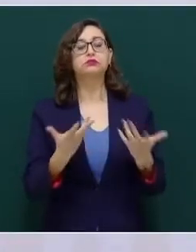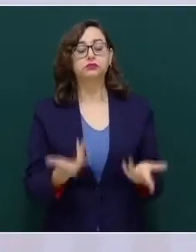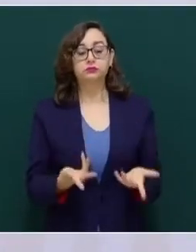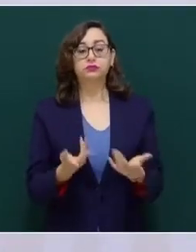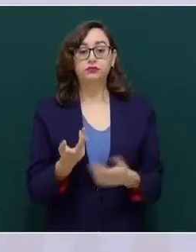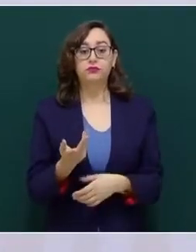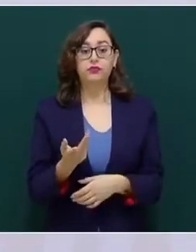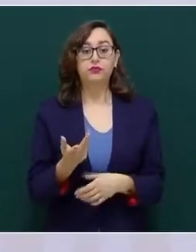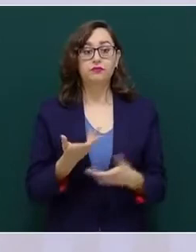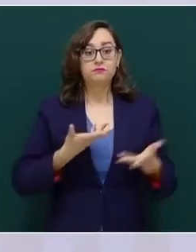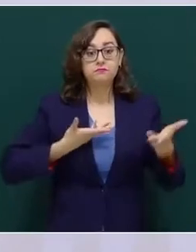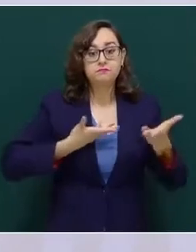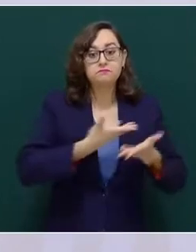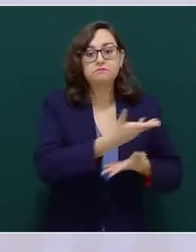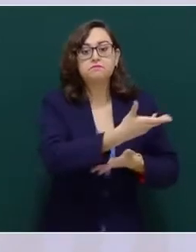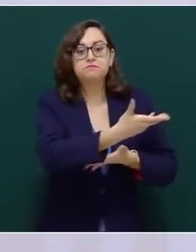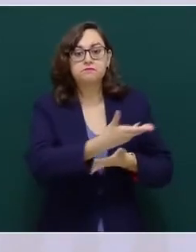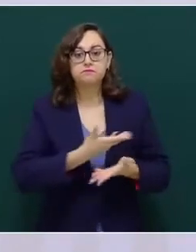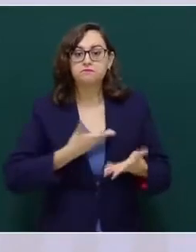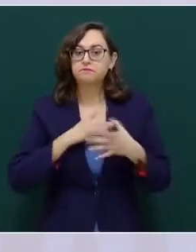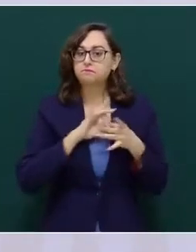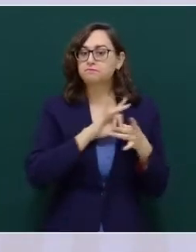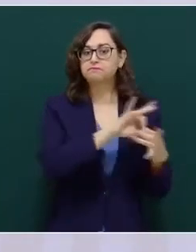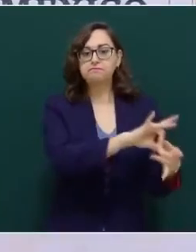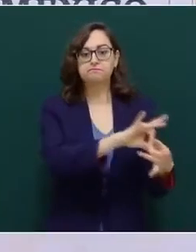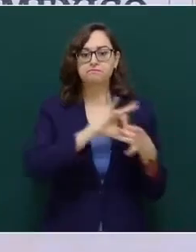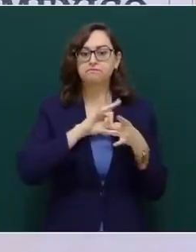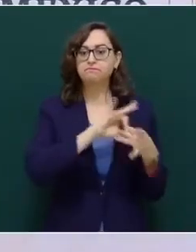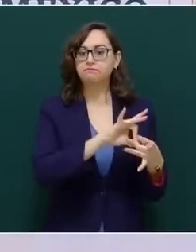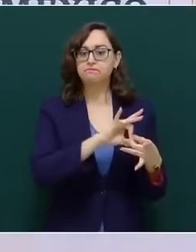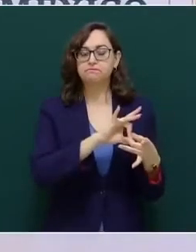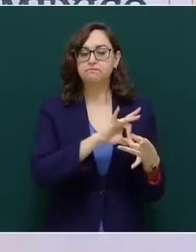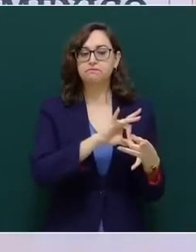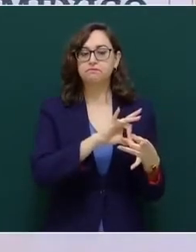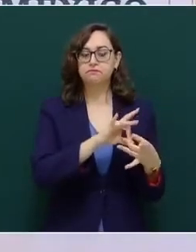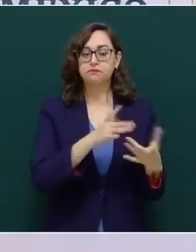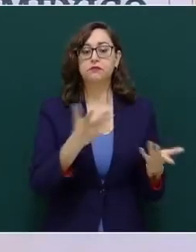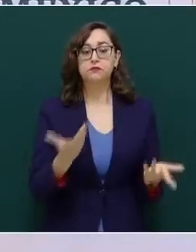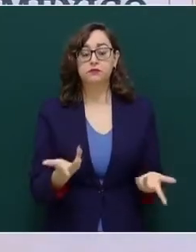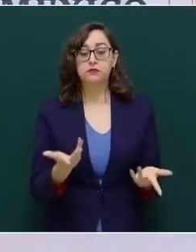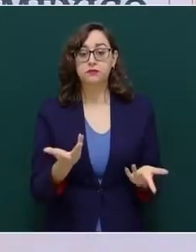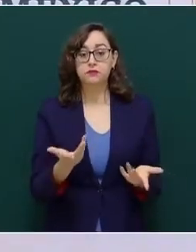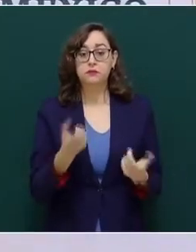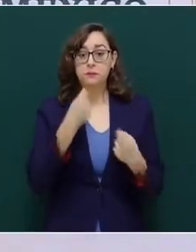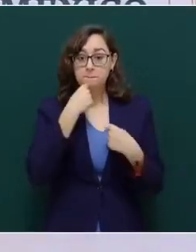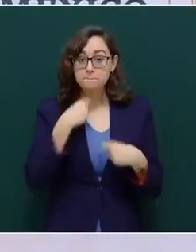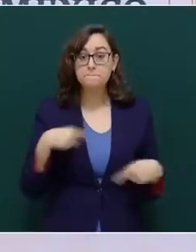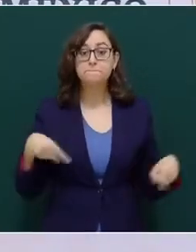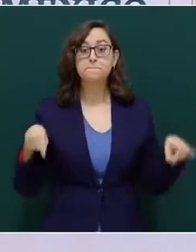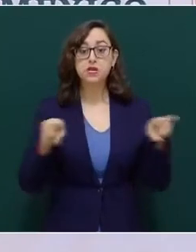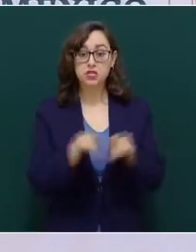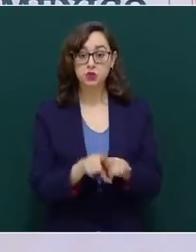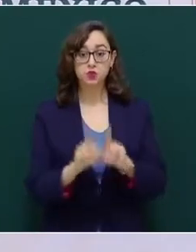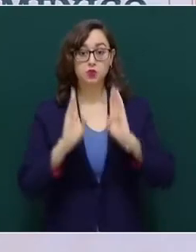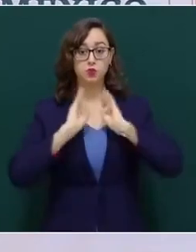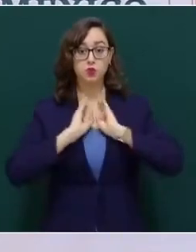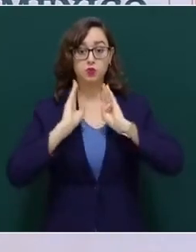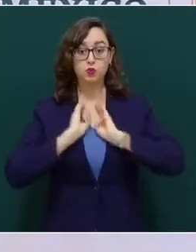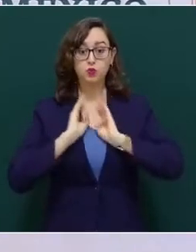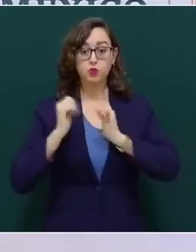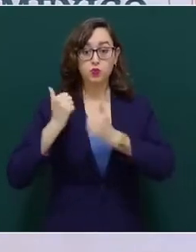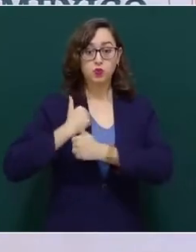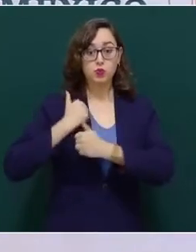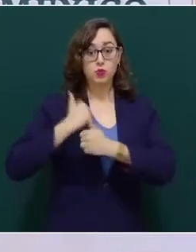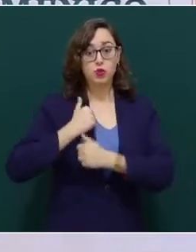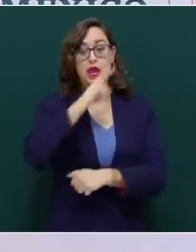mutuamente. Puede decirse que hasta la industria militar de